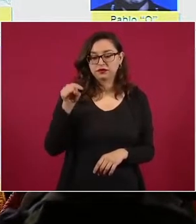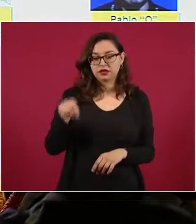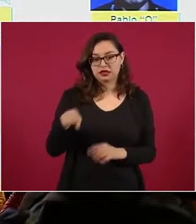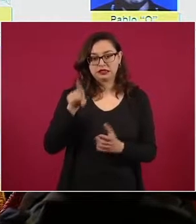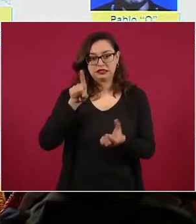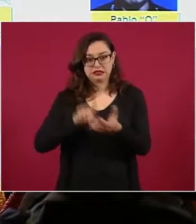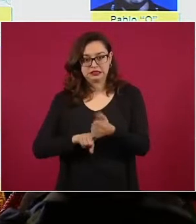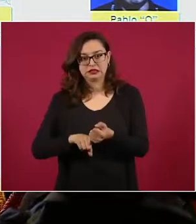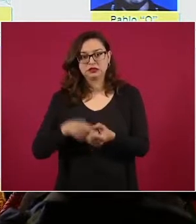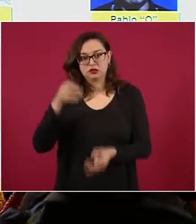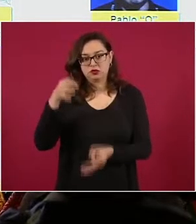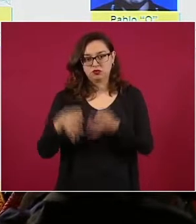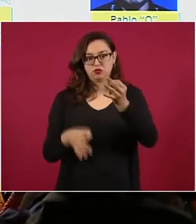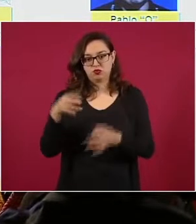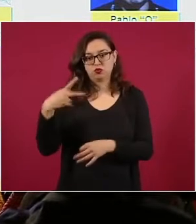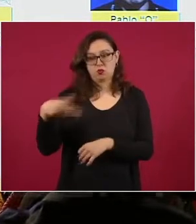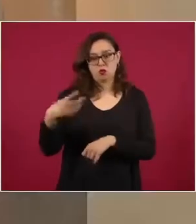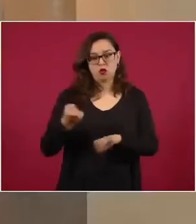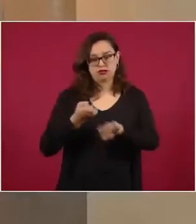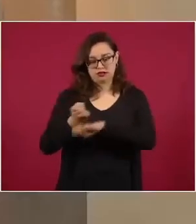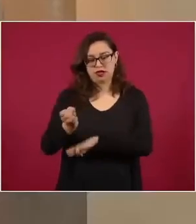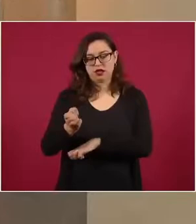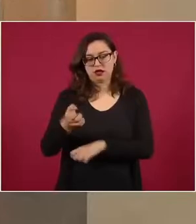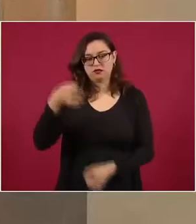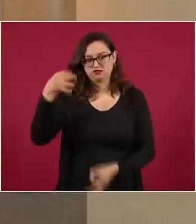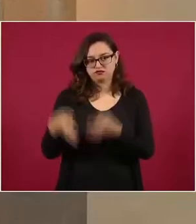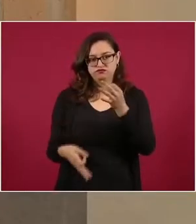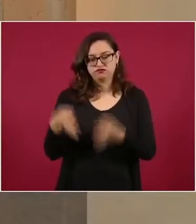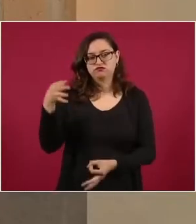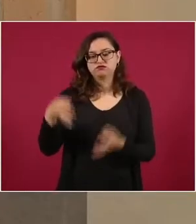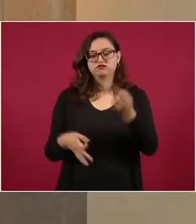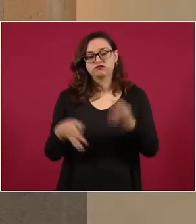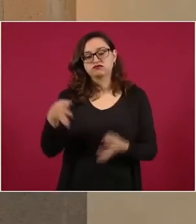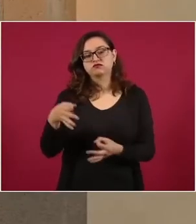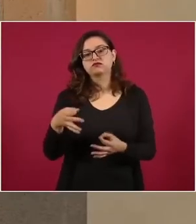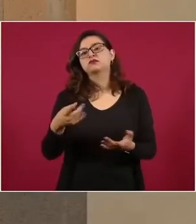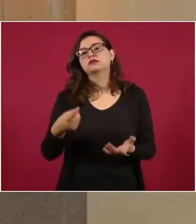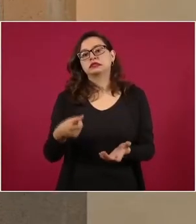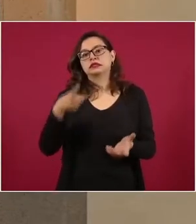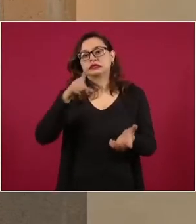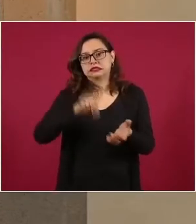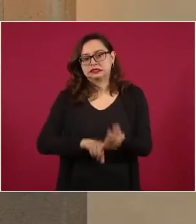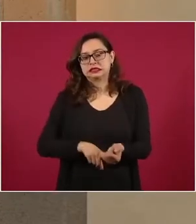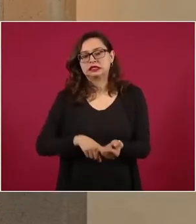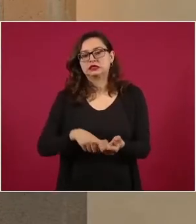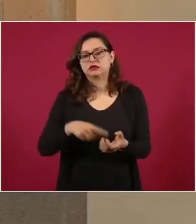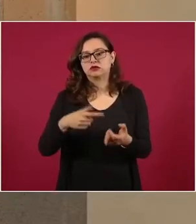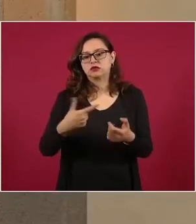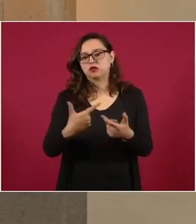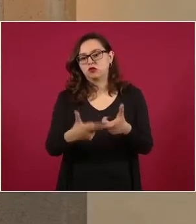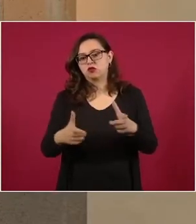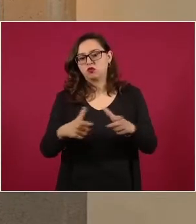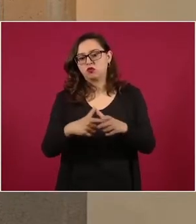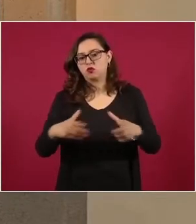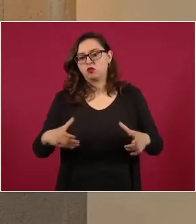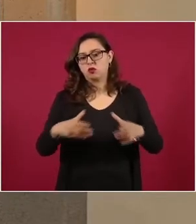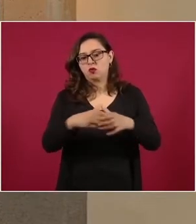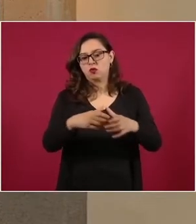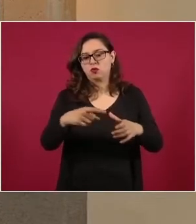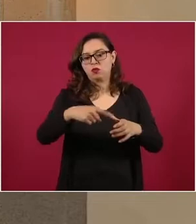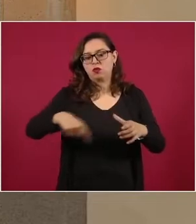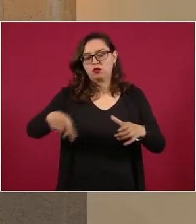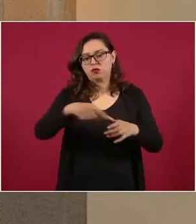Fiscalía General de Justicia del Estado de Quintana Roo, que también colabora ahí una célula de la Coordinación Nacional